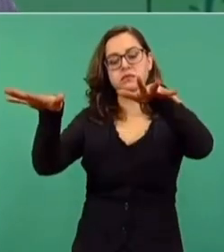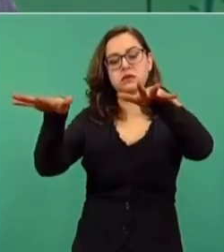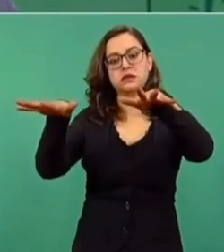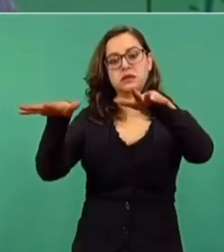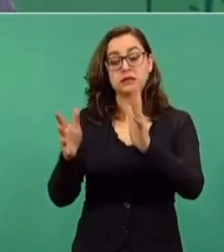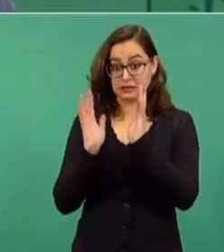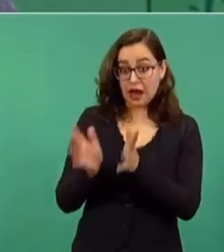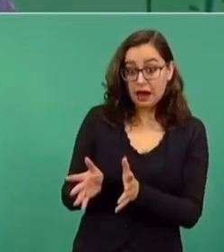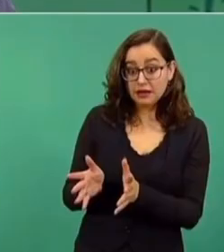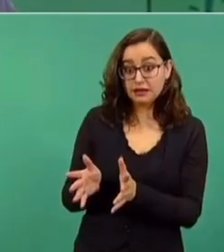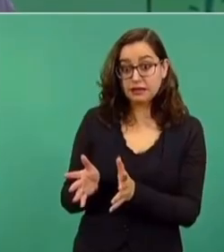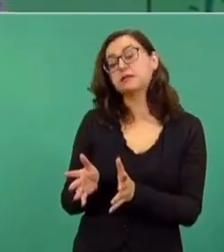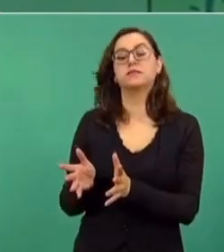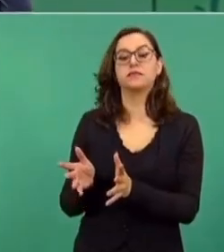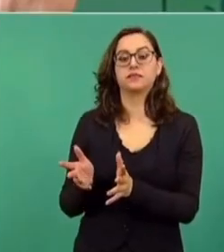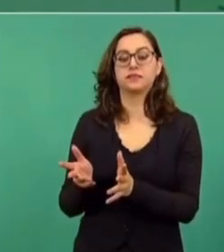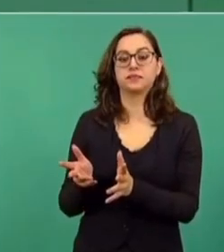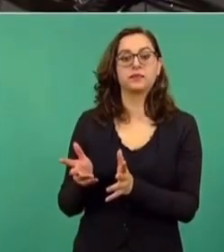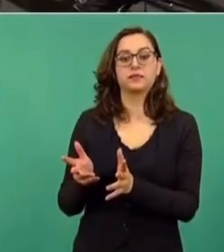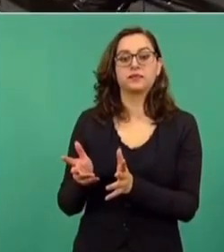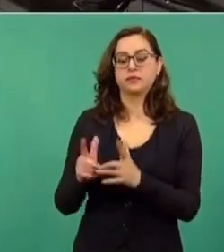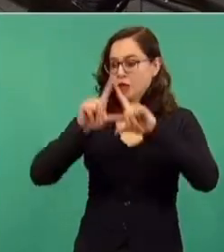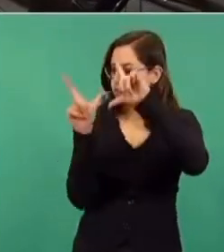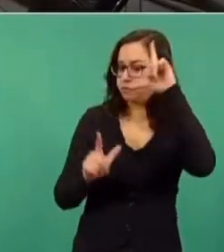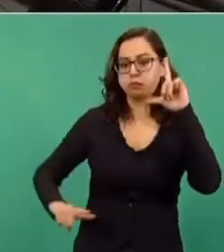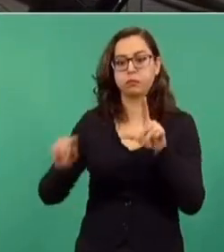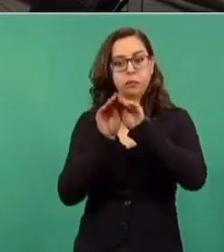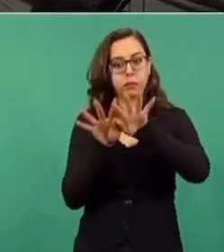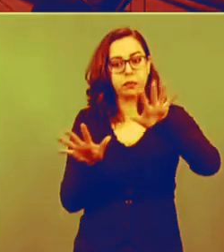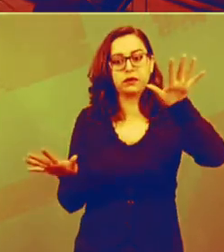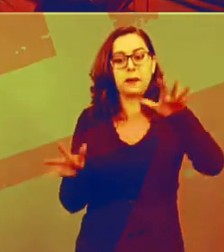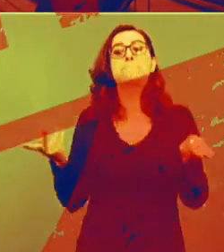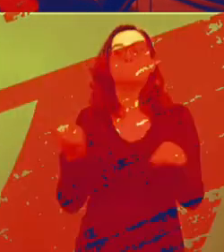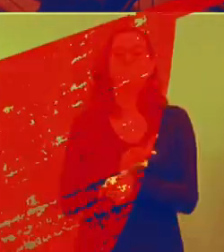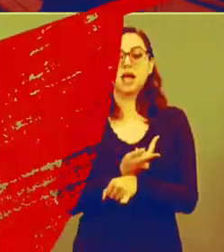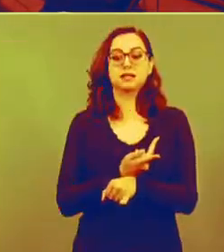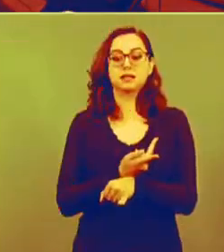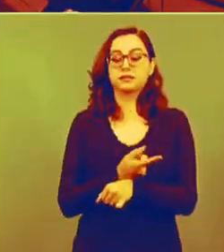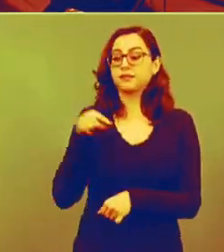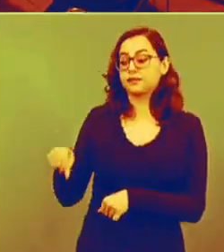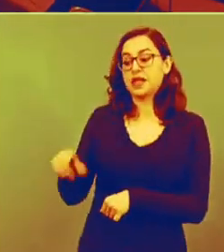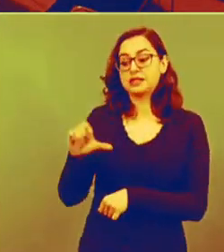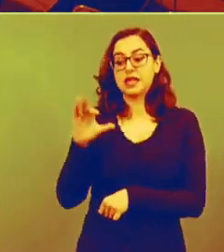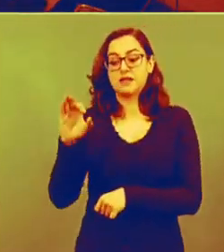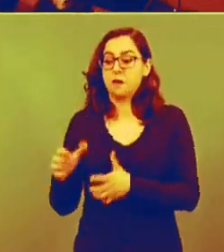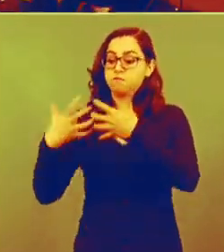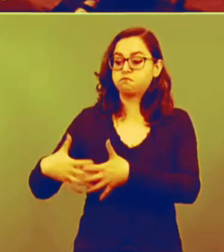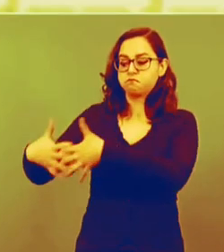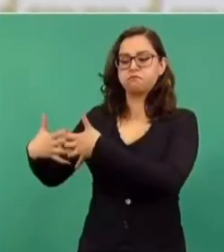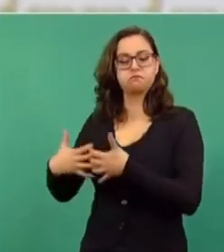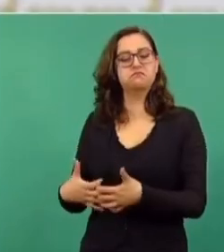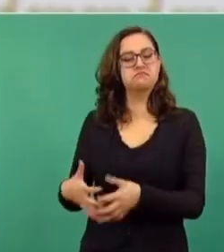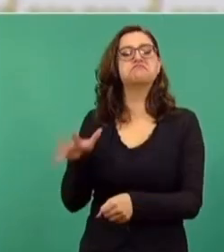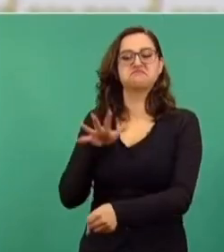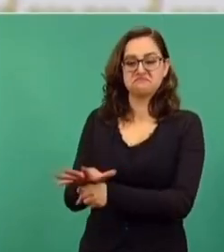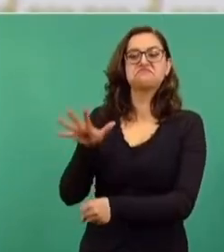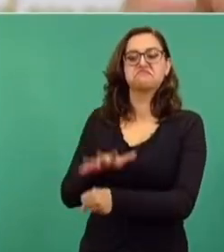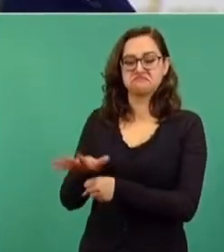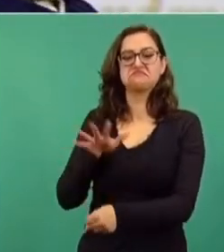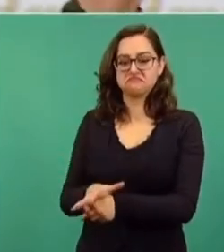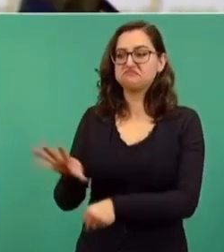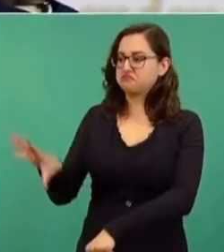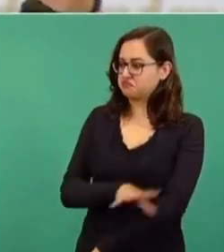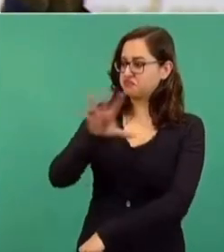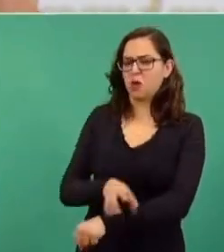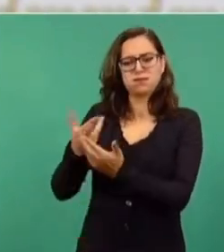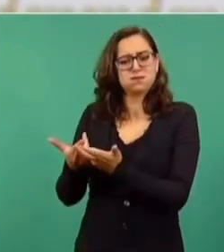de transmisión, a la red, las plantas que tiene la Comisión Federal son suficientes para